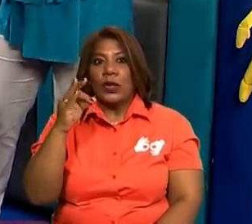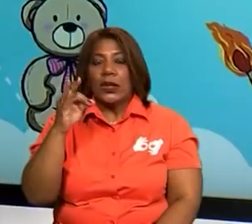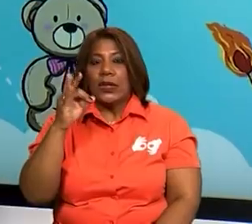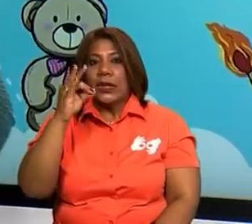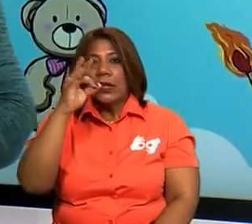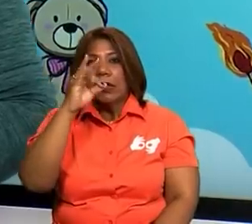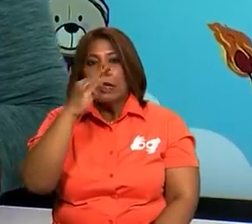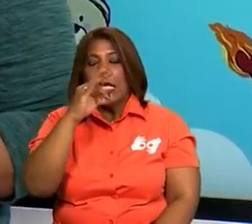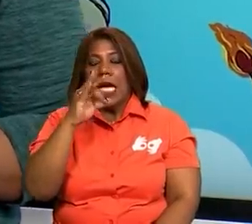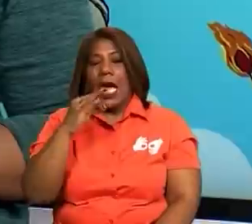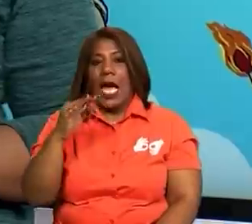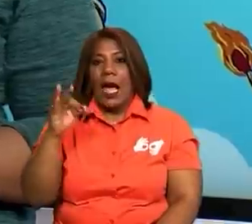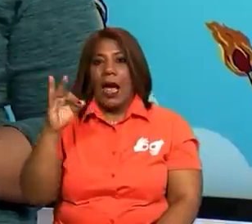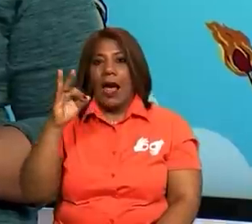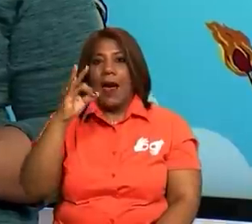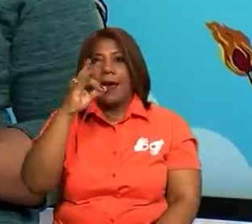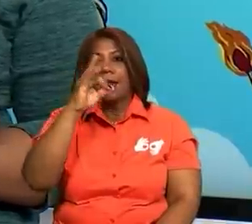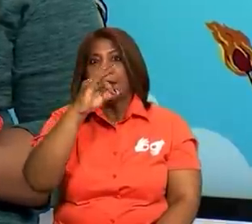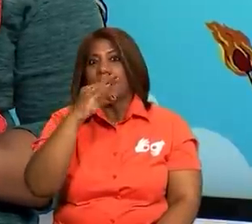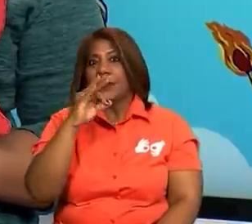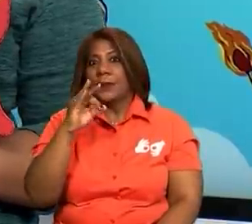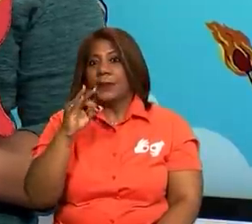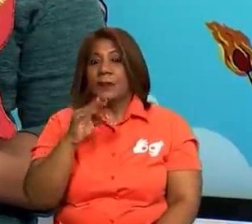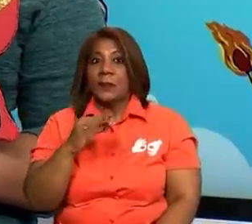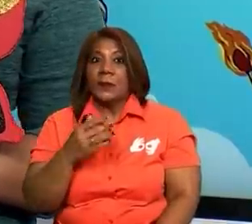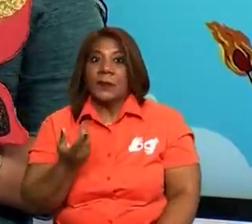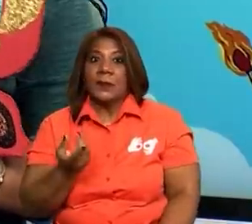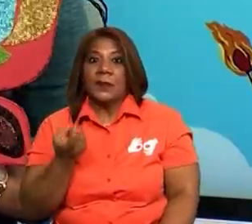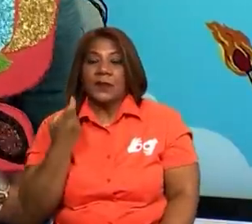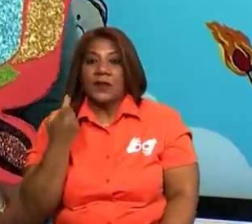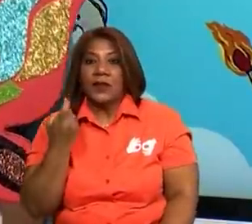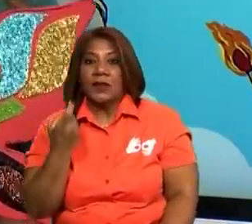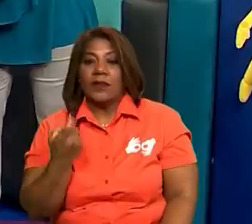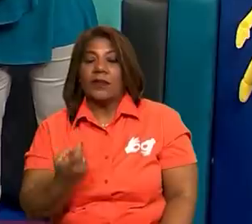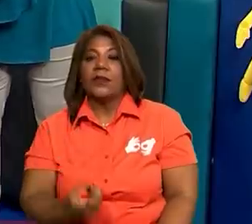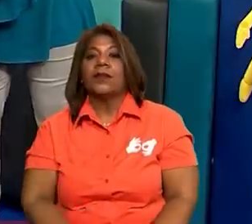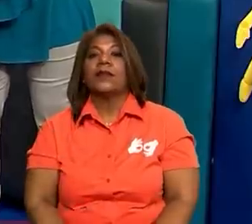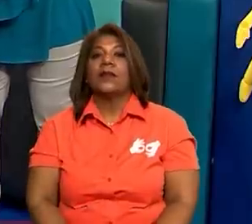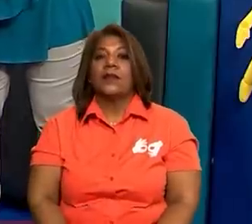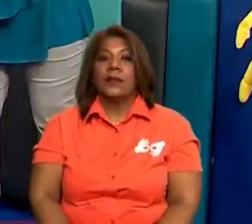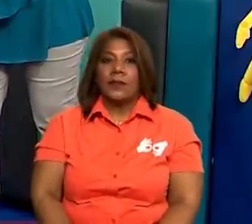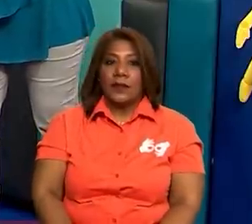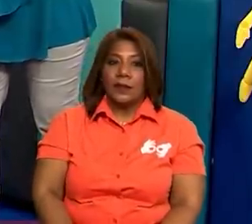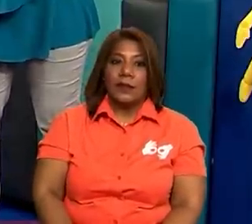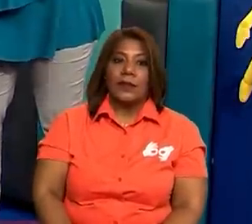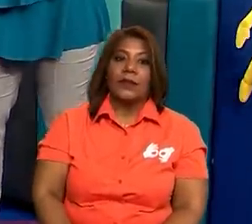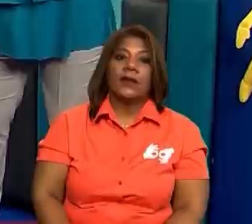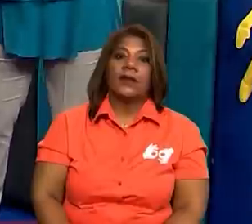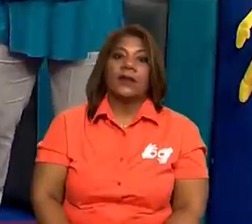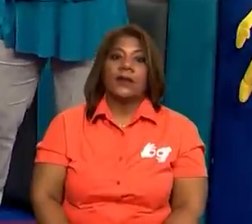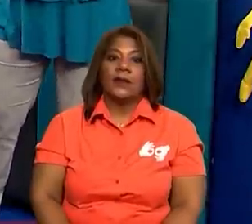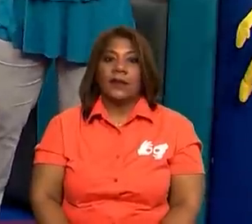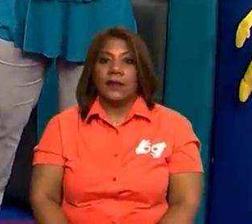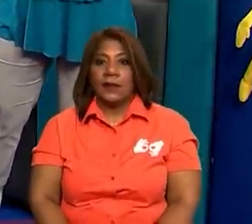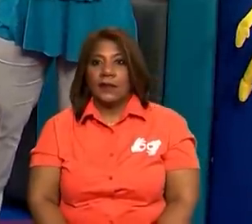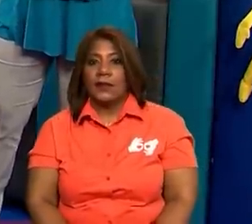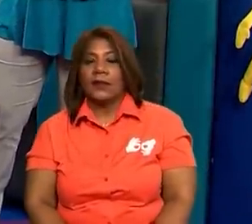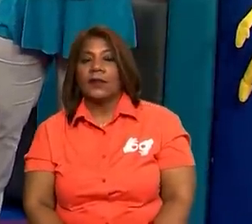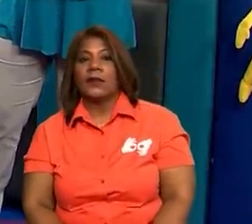A ver. Mariposa. Ajá. Mariposa. ¿Cuál será?